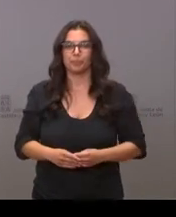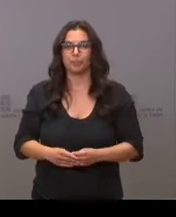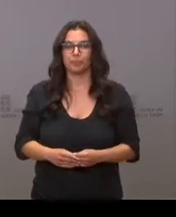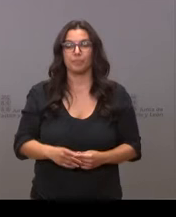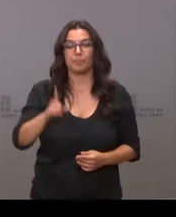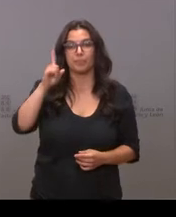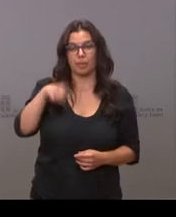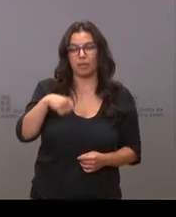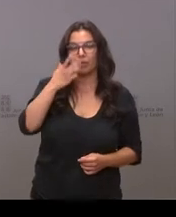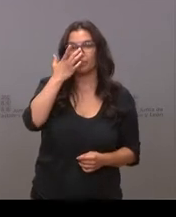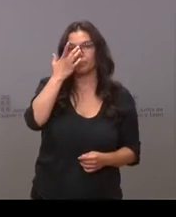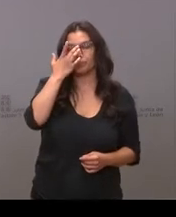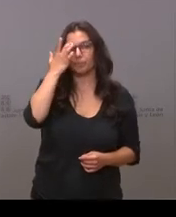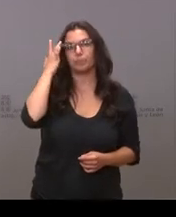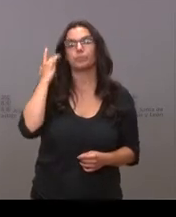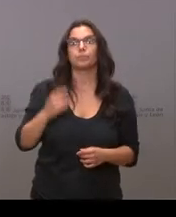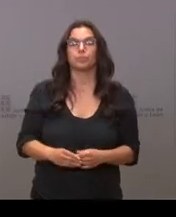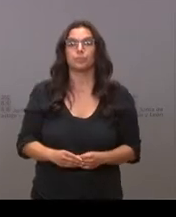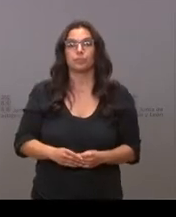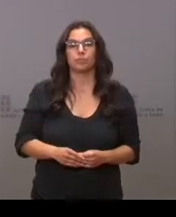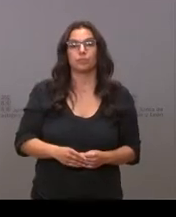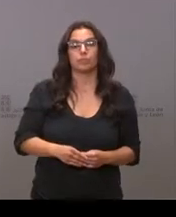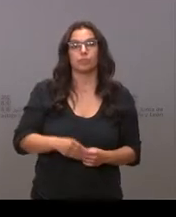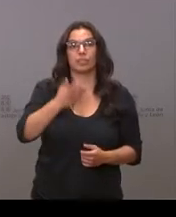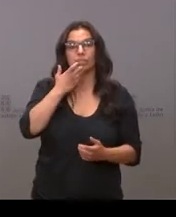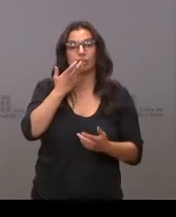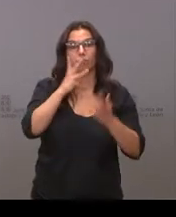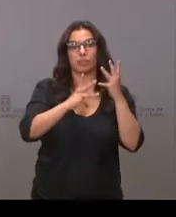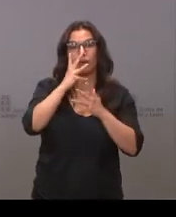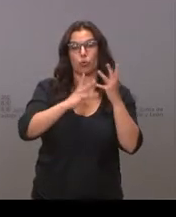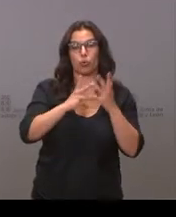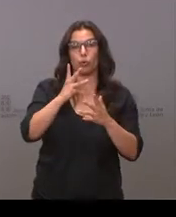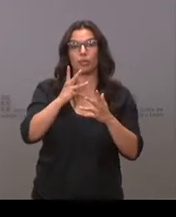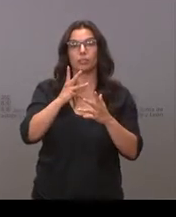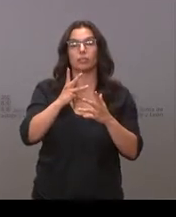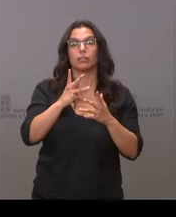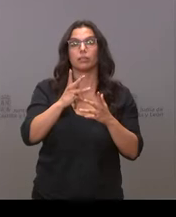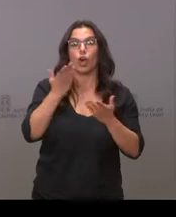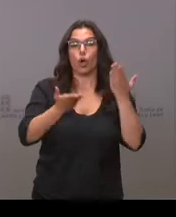También, en términos relativos, somos los sextos. Es una bajada del 4,91%.